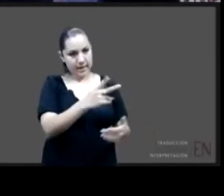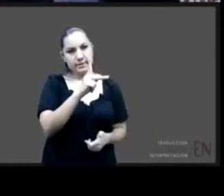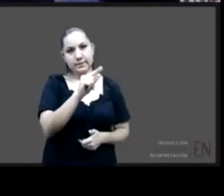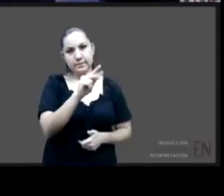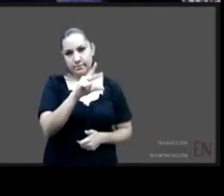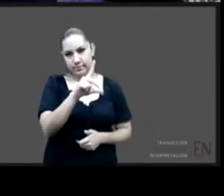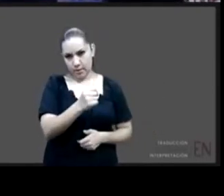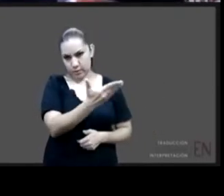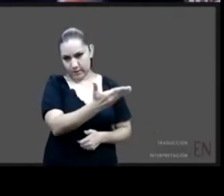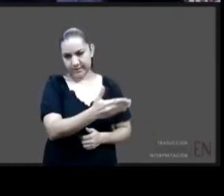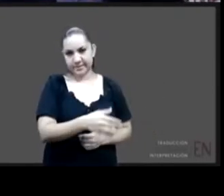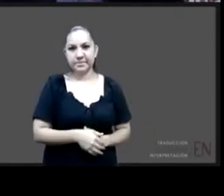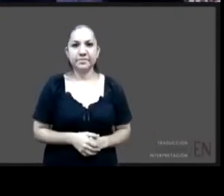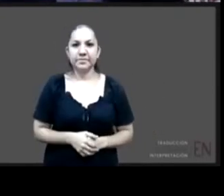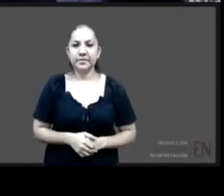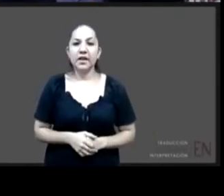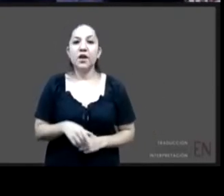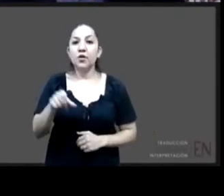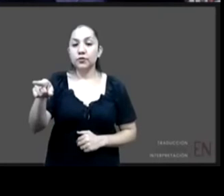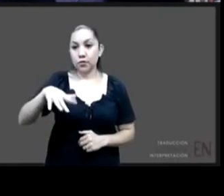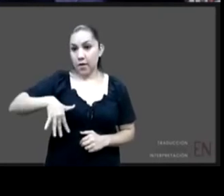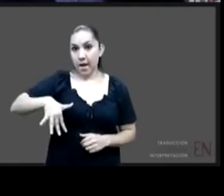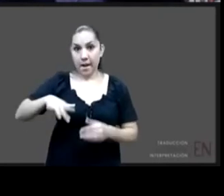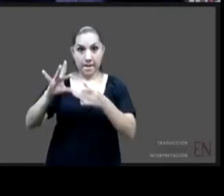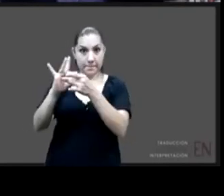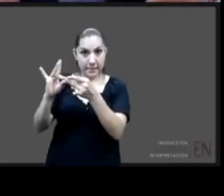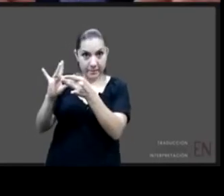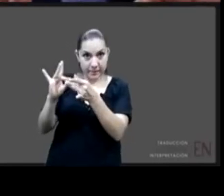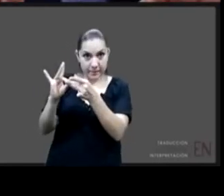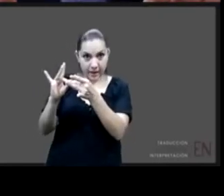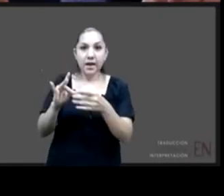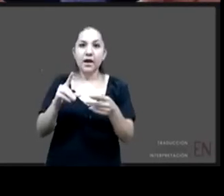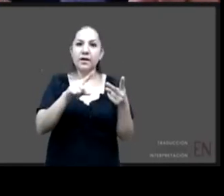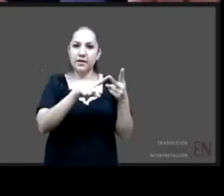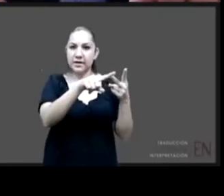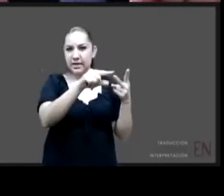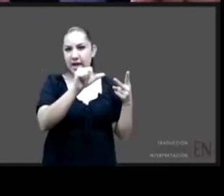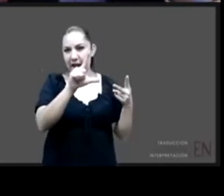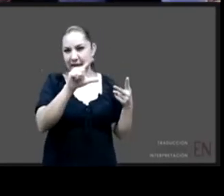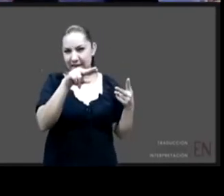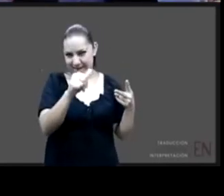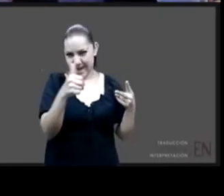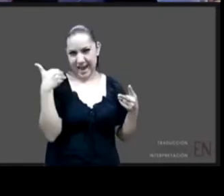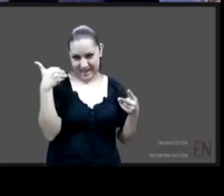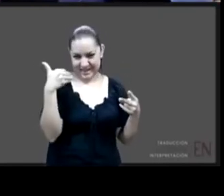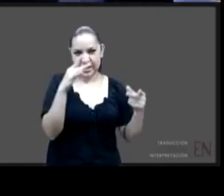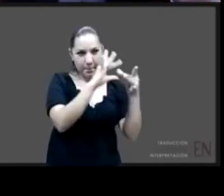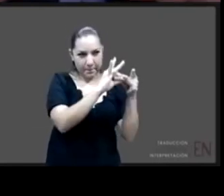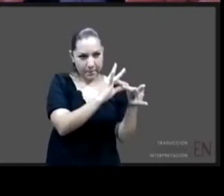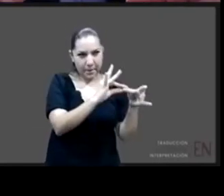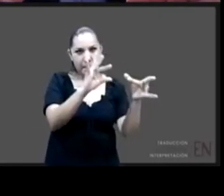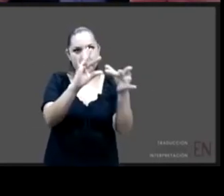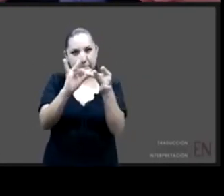intervención y la de Alina nos dan cuenta de si pudiéramos